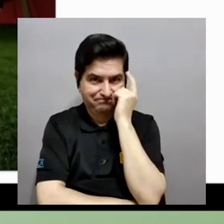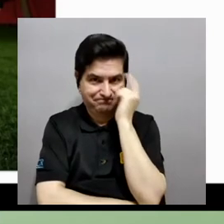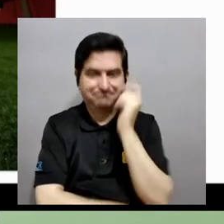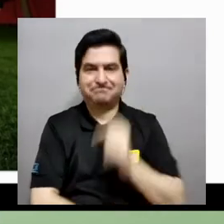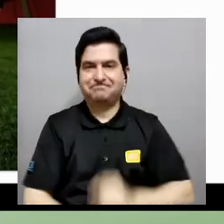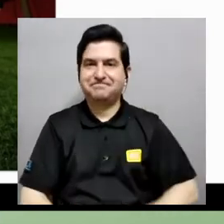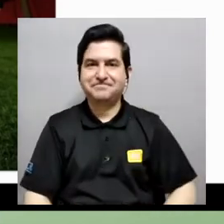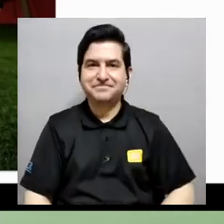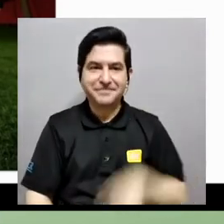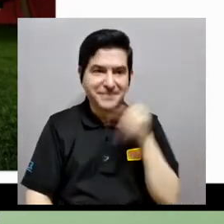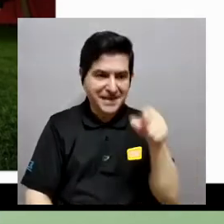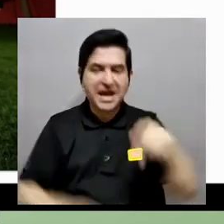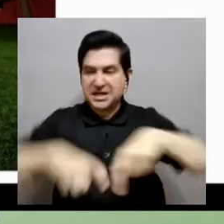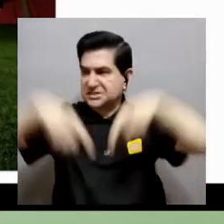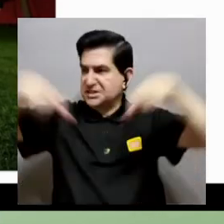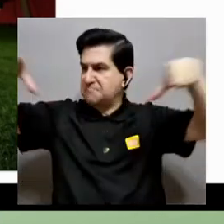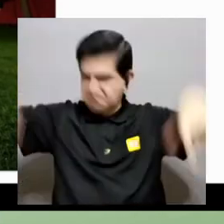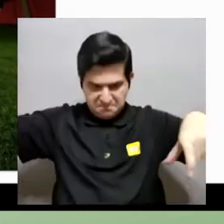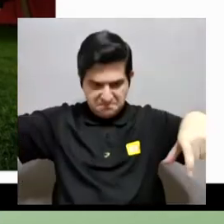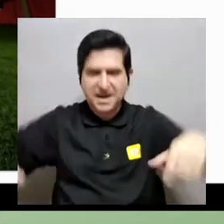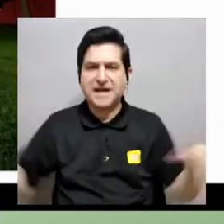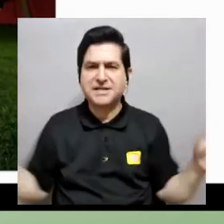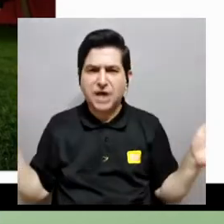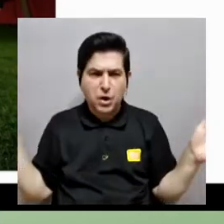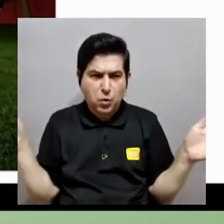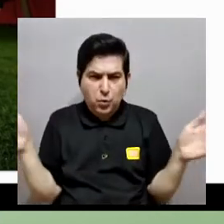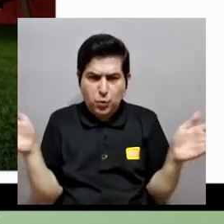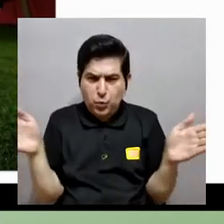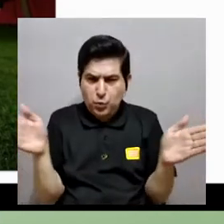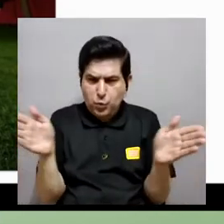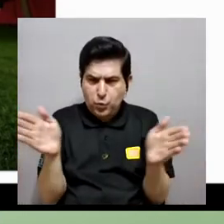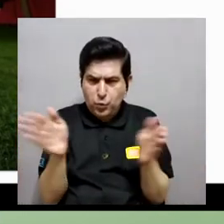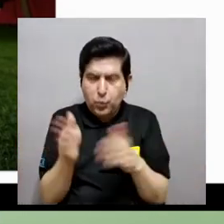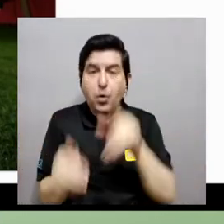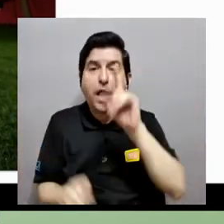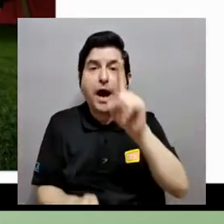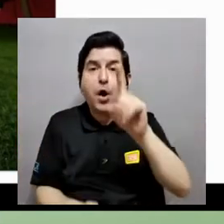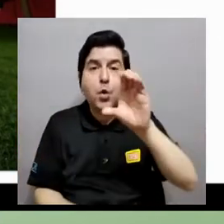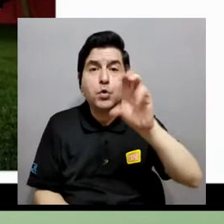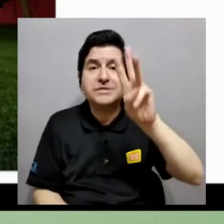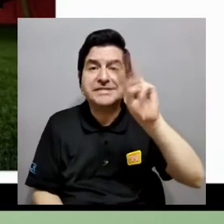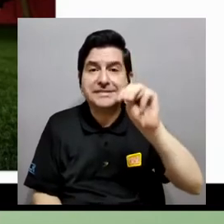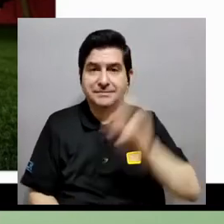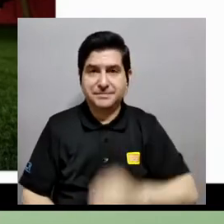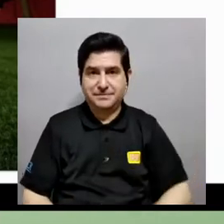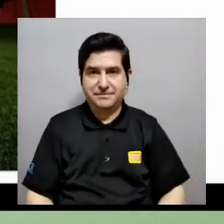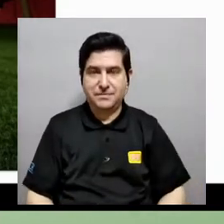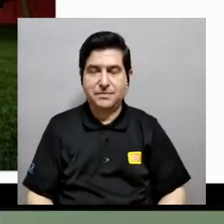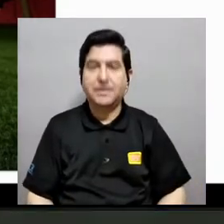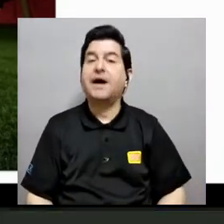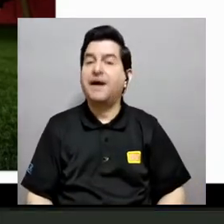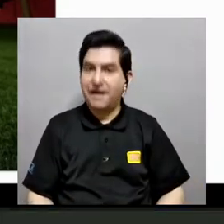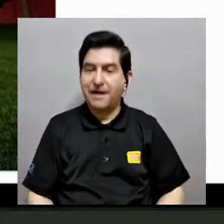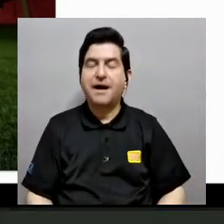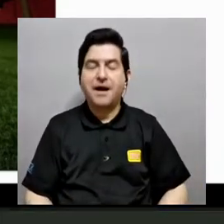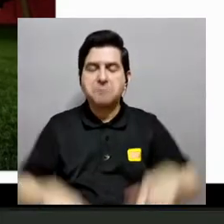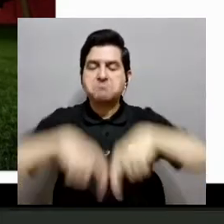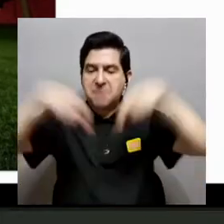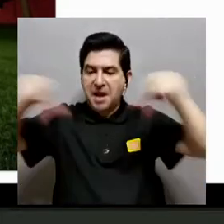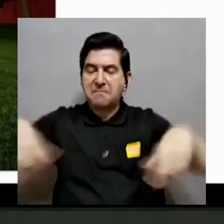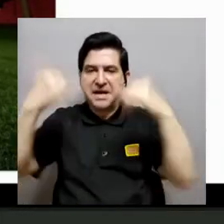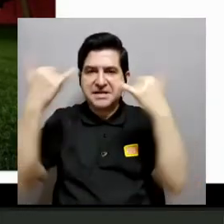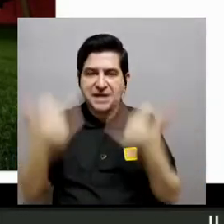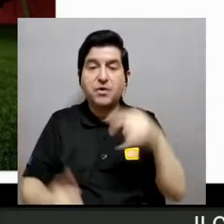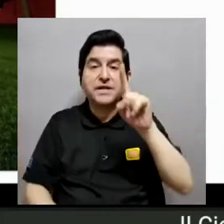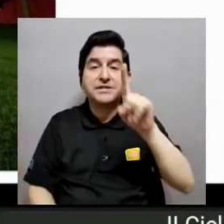esa plaza de fútbol la vamos a reducir en tamaño hasta un centímetro. Entonces, tenemos ahí una plaza de